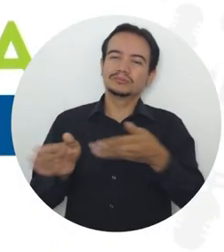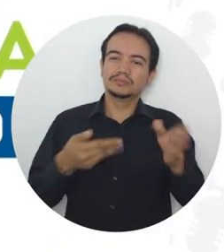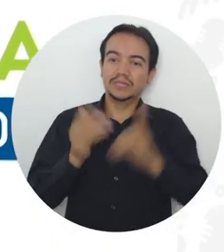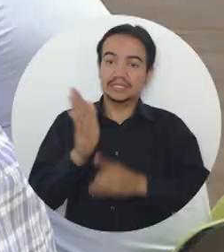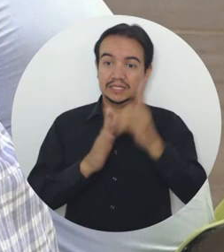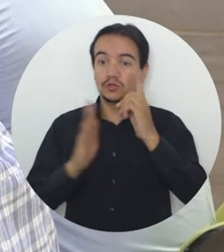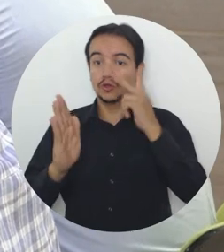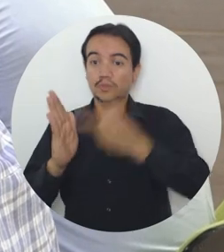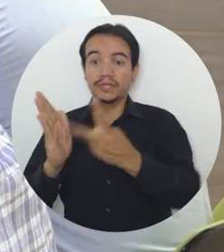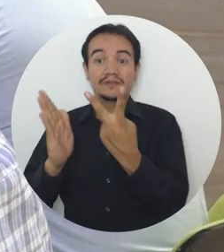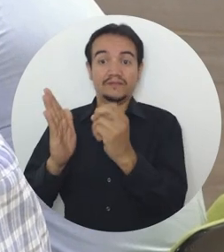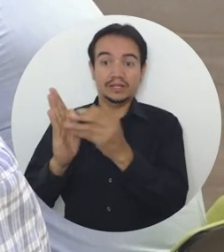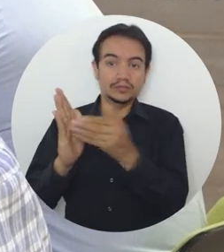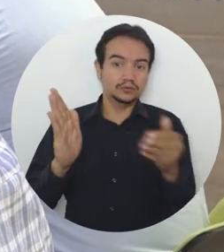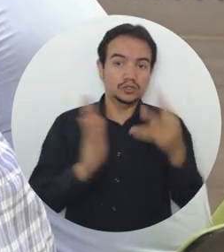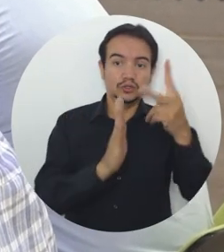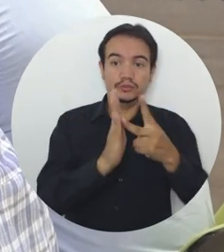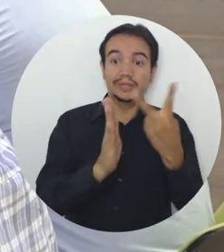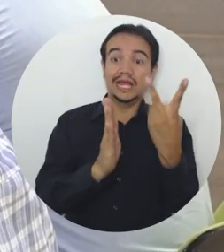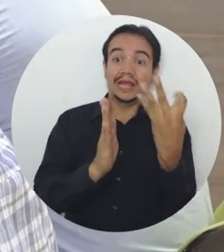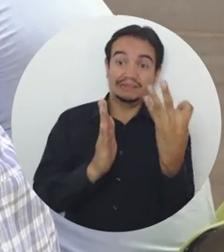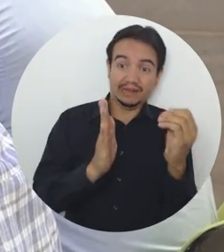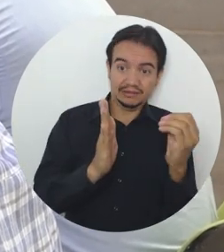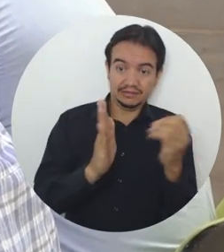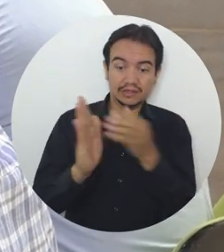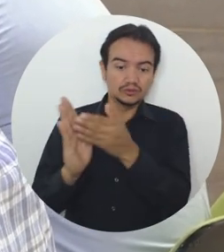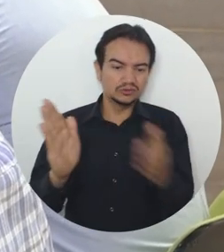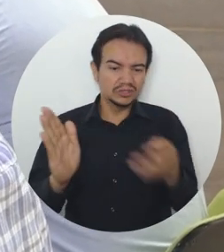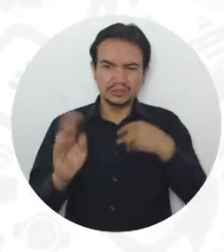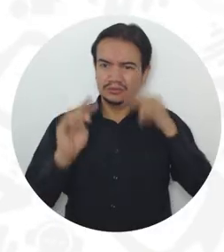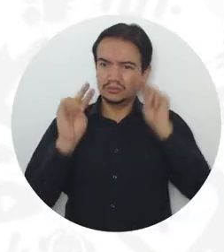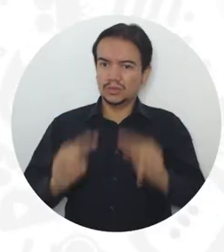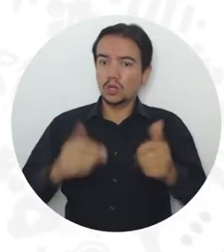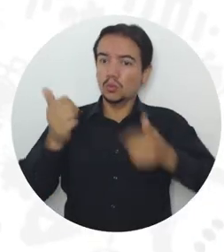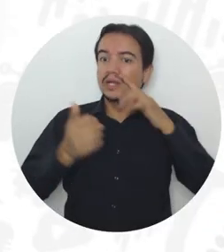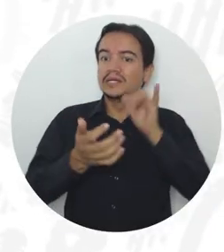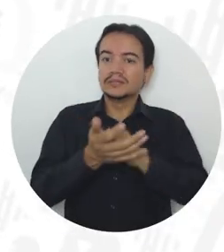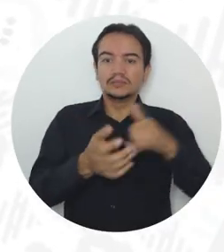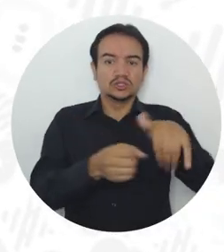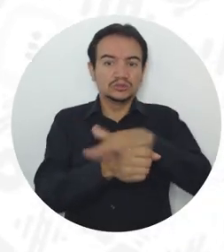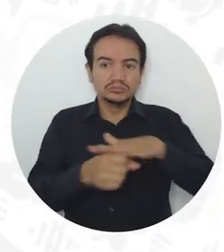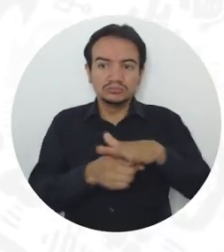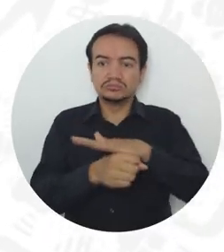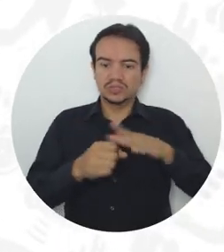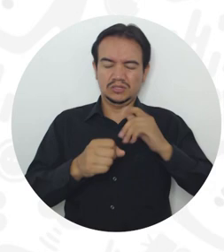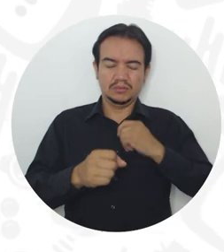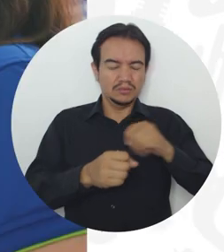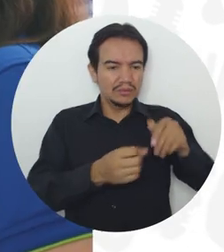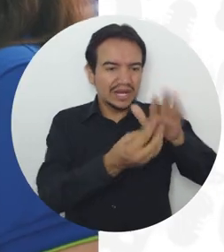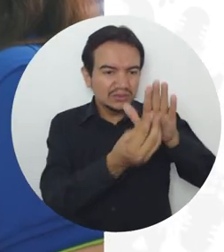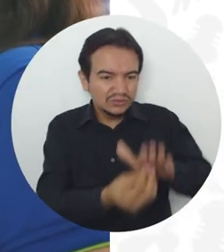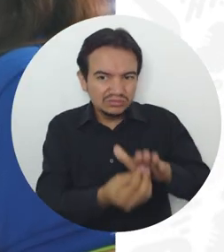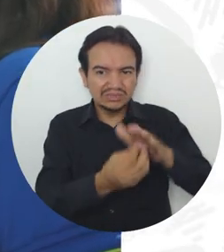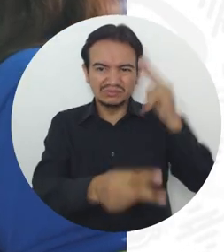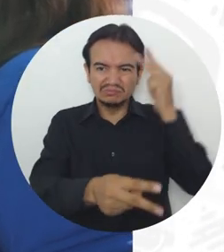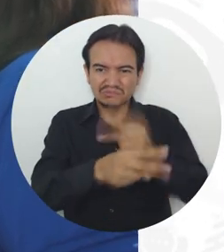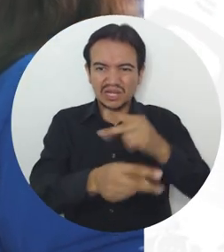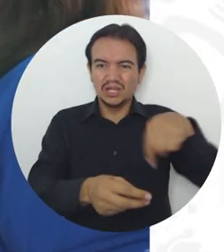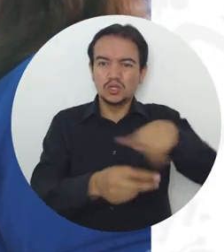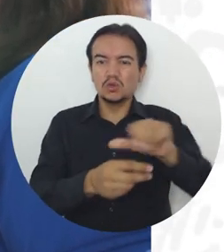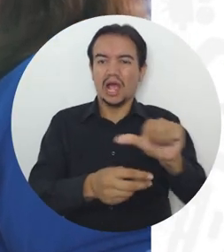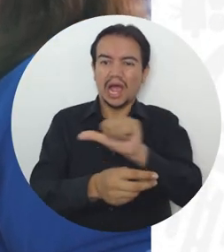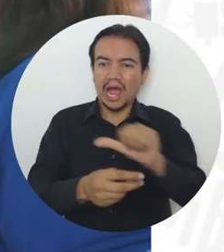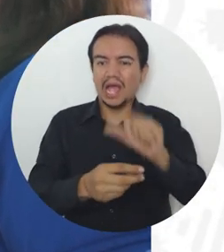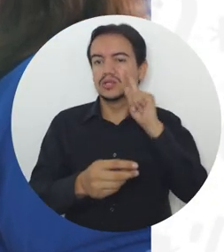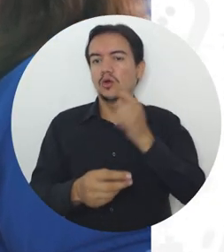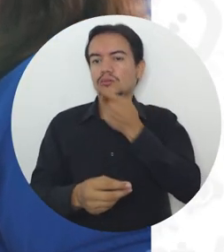-2030, sobre los cuales destacaron resultados favorables como la implementación del Protocolo Institucional para la Prevención y Atención de la Violencia Basada